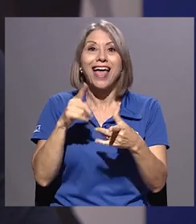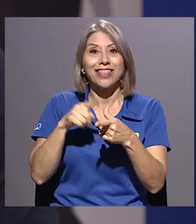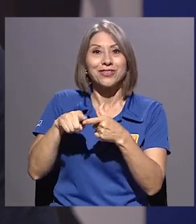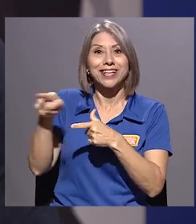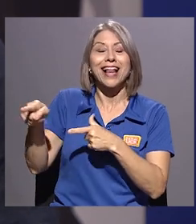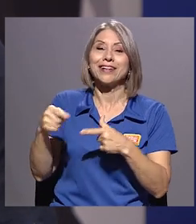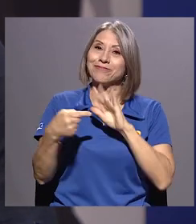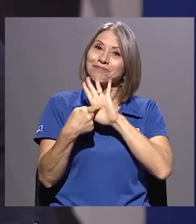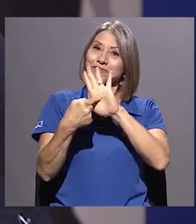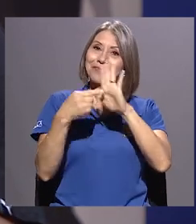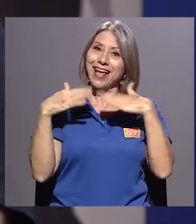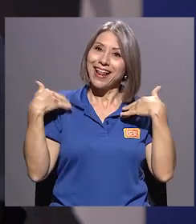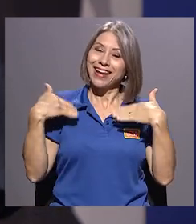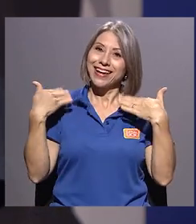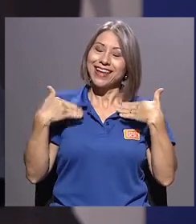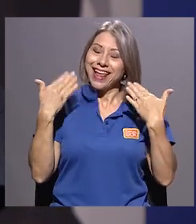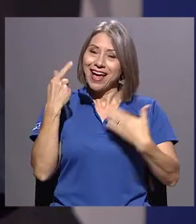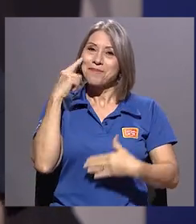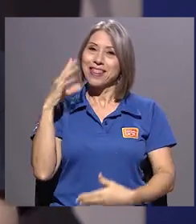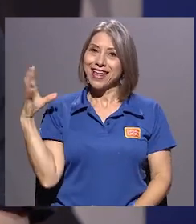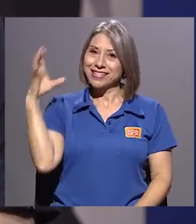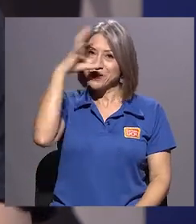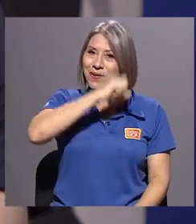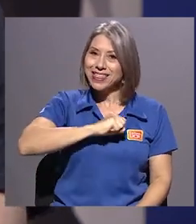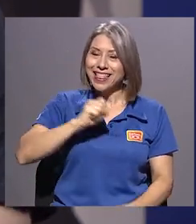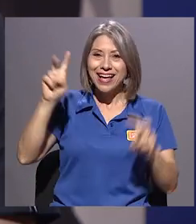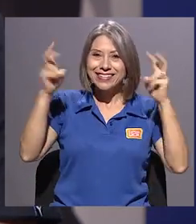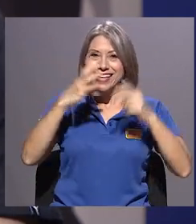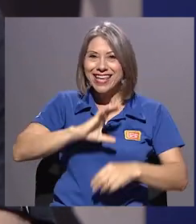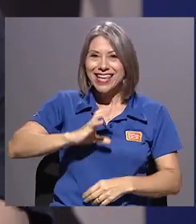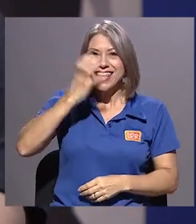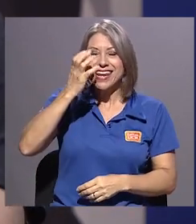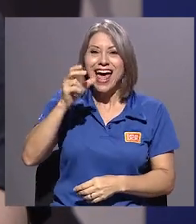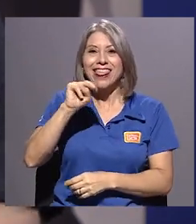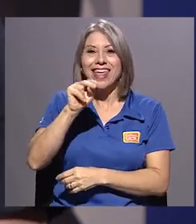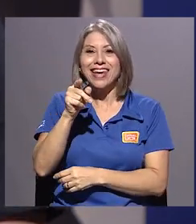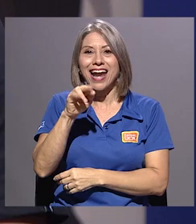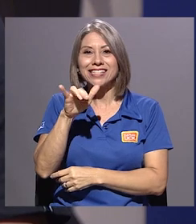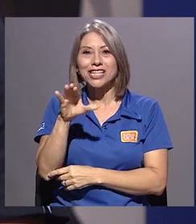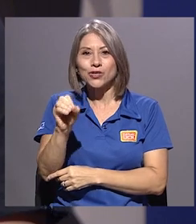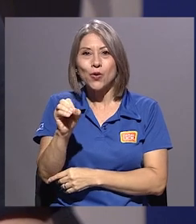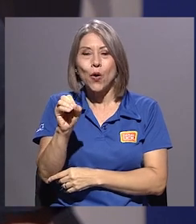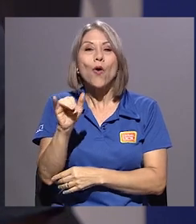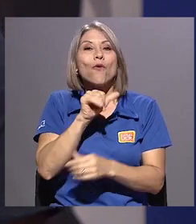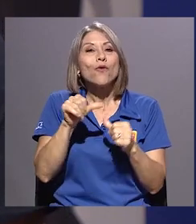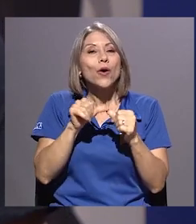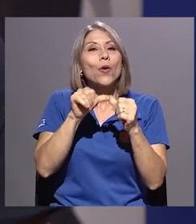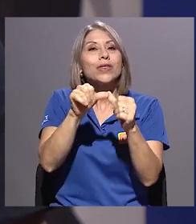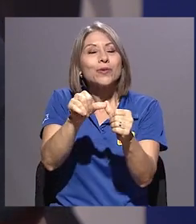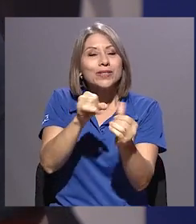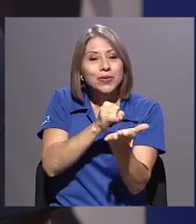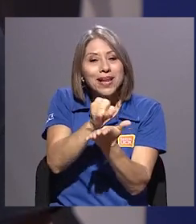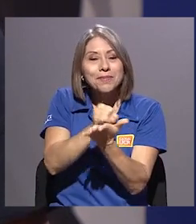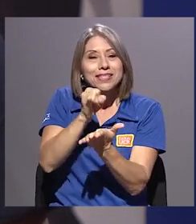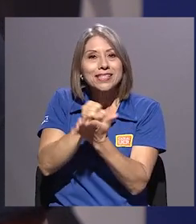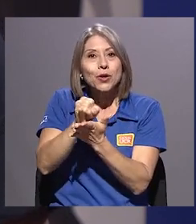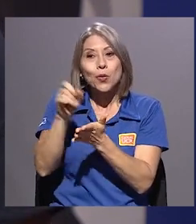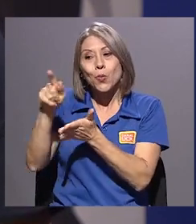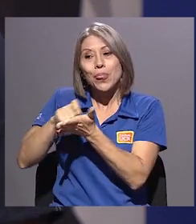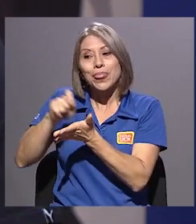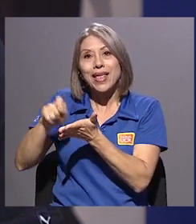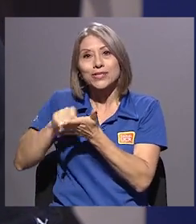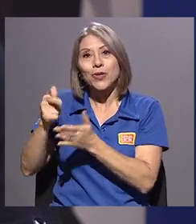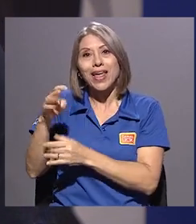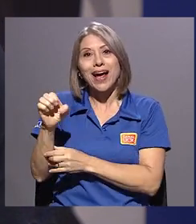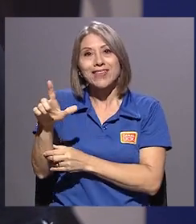que La ira de Narciso fuera la continuación de la investigación de un texto de Gabriel Calderón, que es un amigo, pero un autor